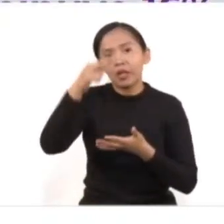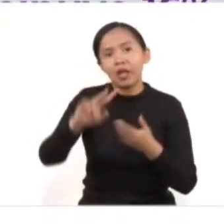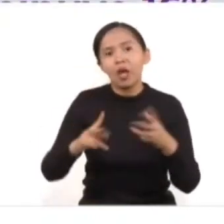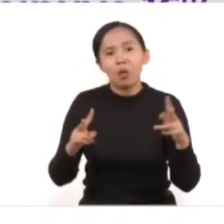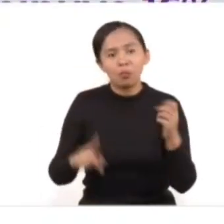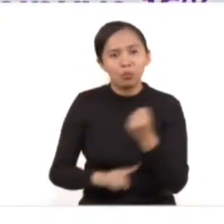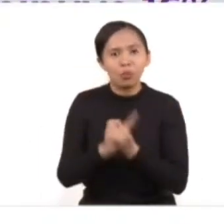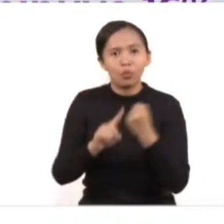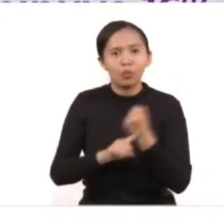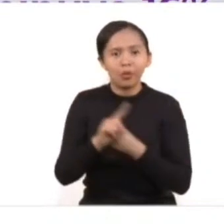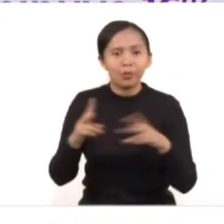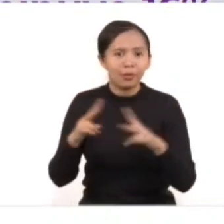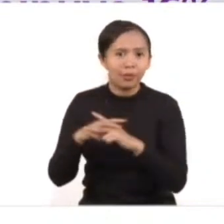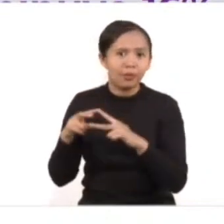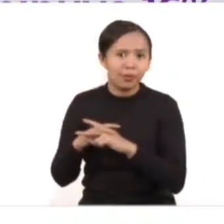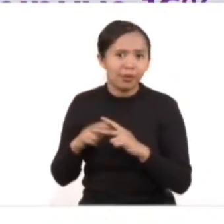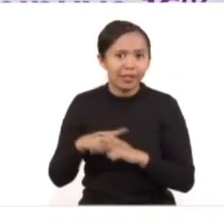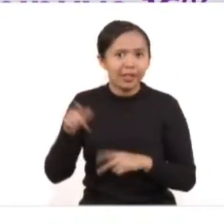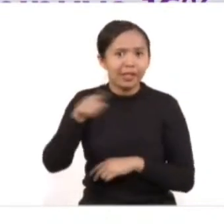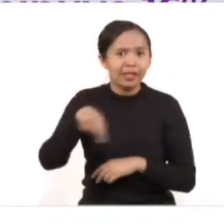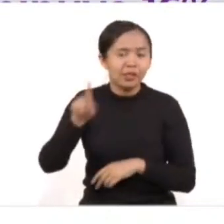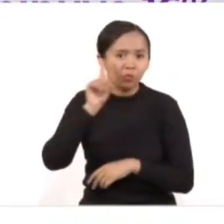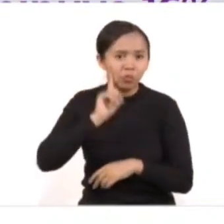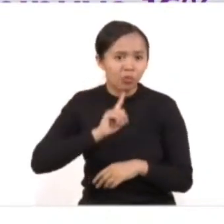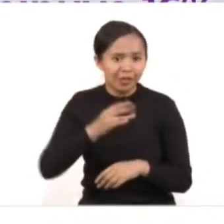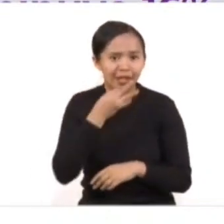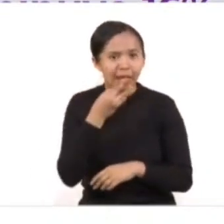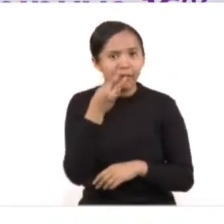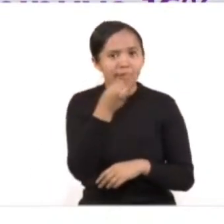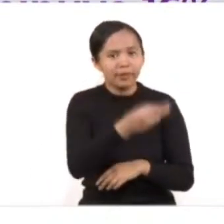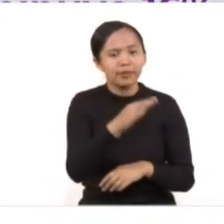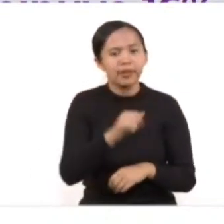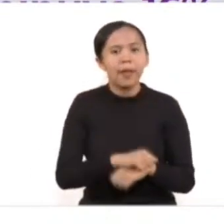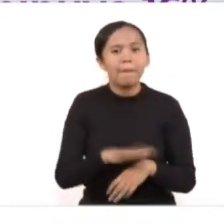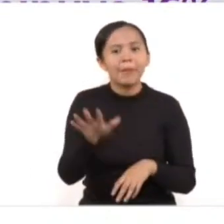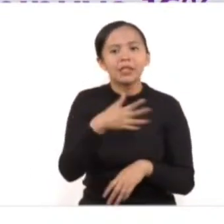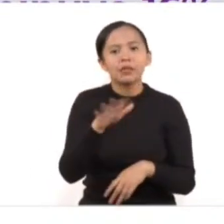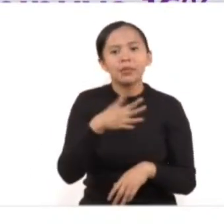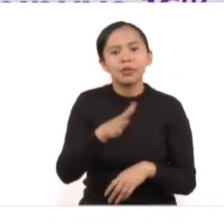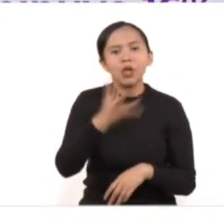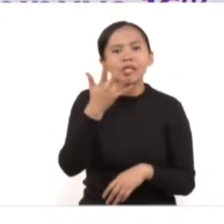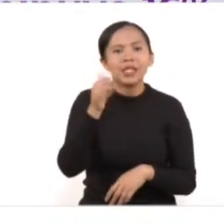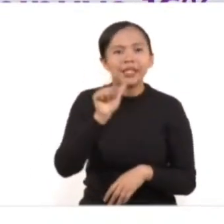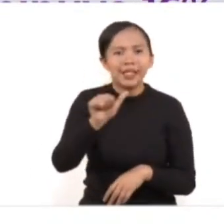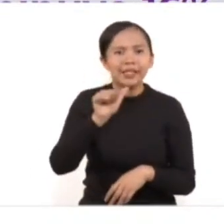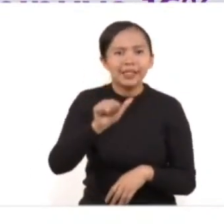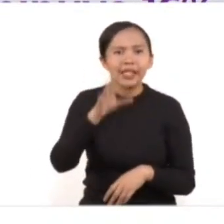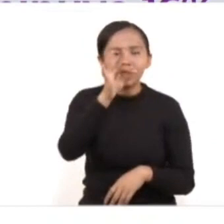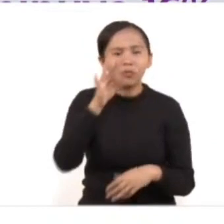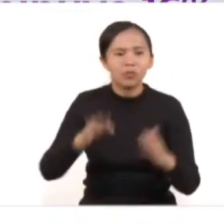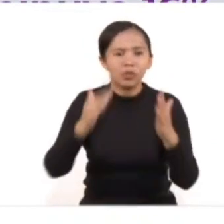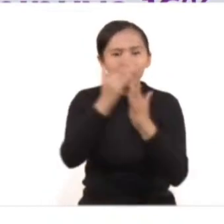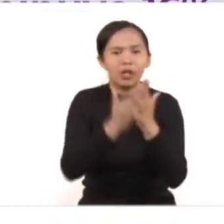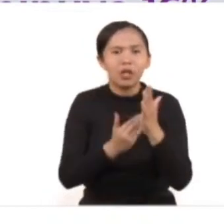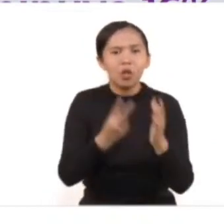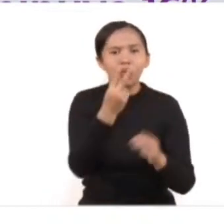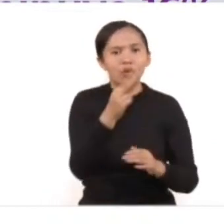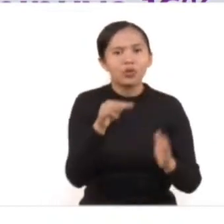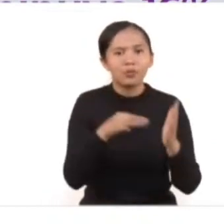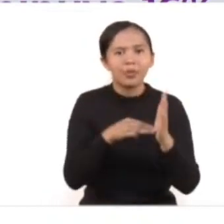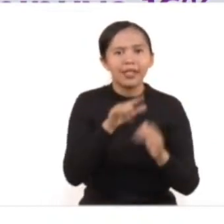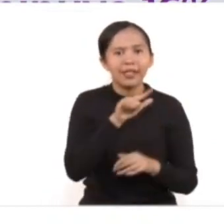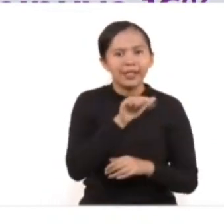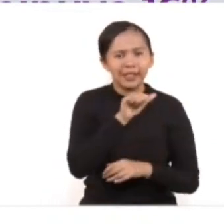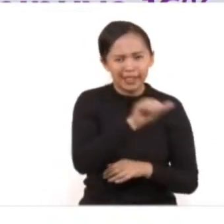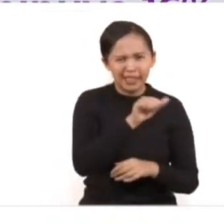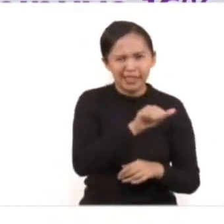violencia que reportaron vivir las mujeres en el último año disminuyó 16 por ciento, entre 2016, que